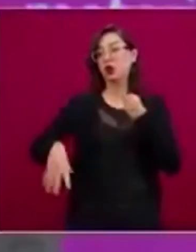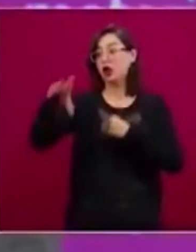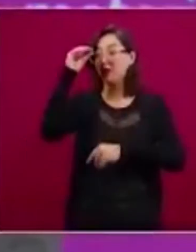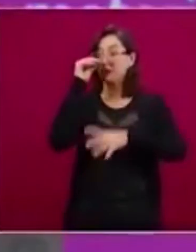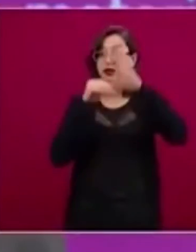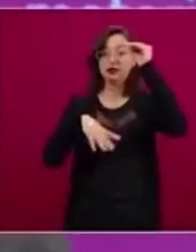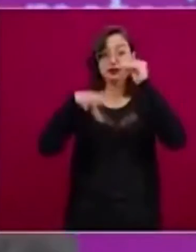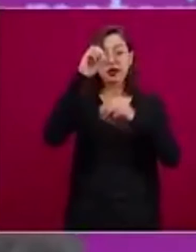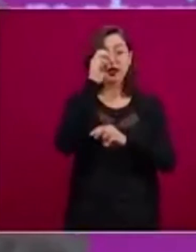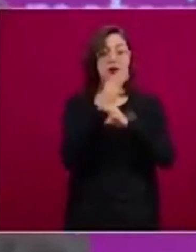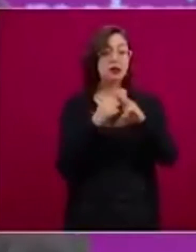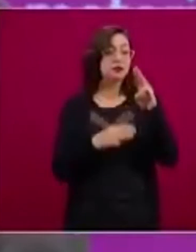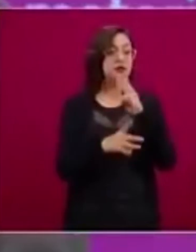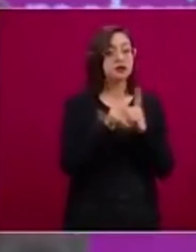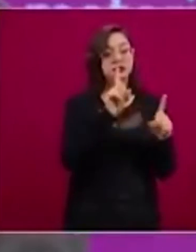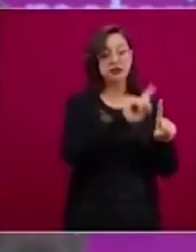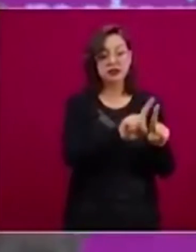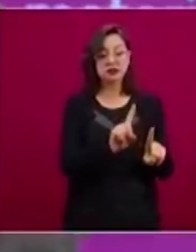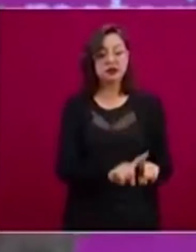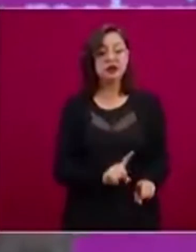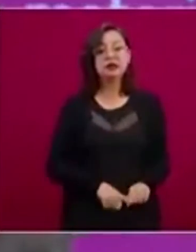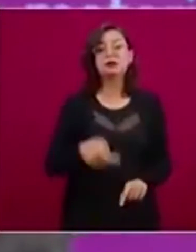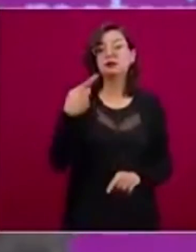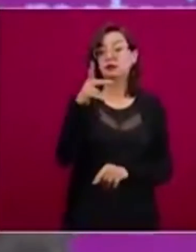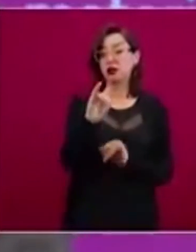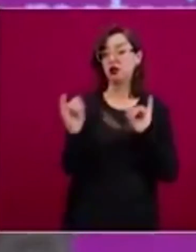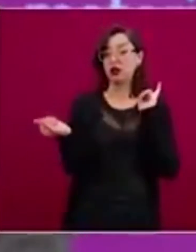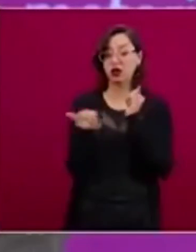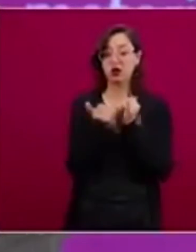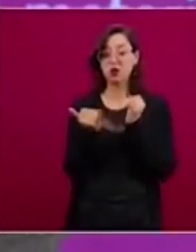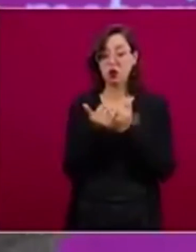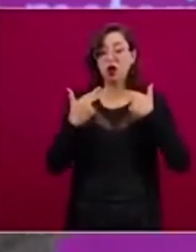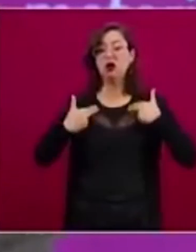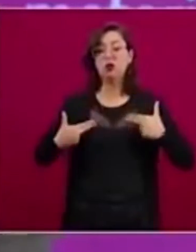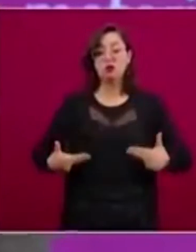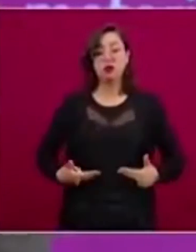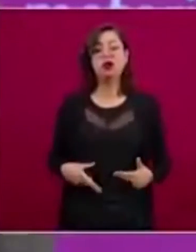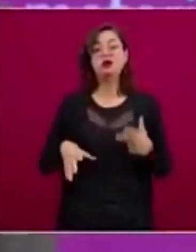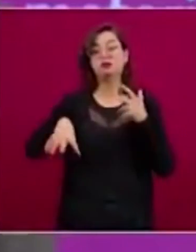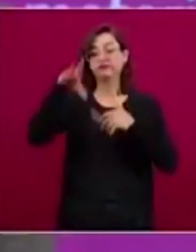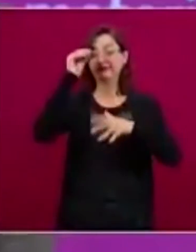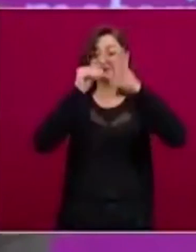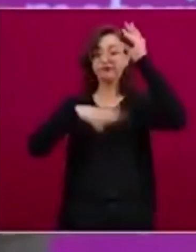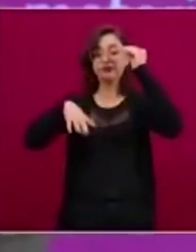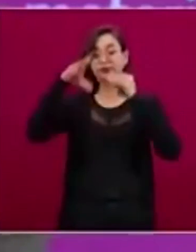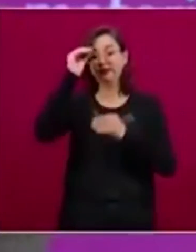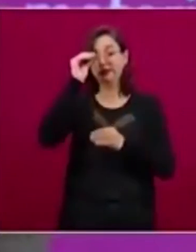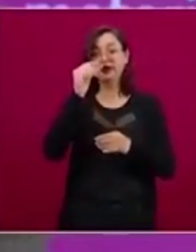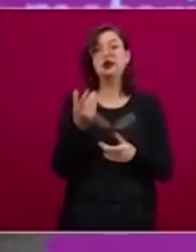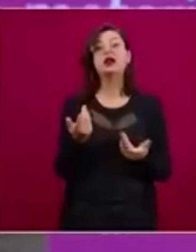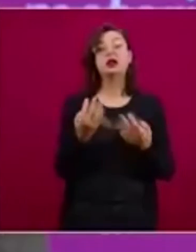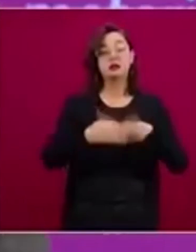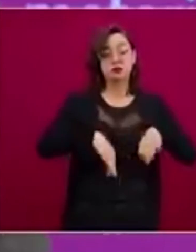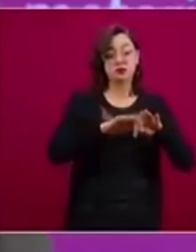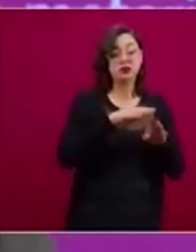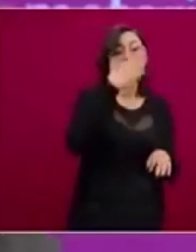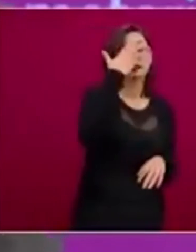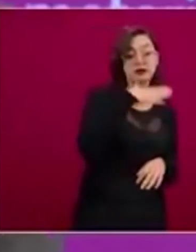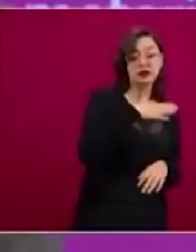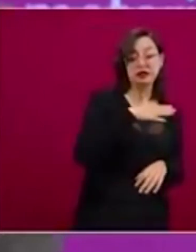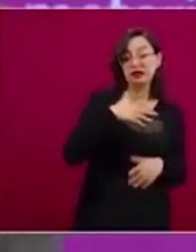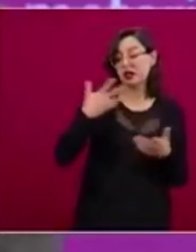aprender a ser mejores seres humanos. Eso incluye el saber y el ser, eso incluye el tener